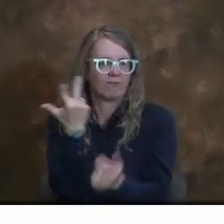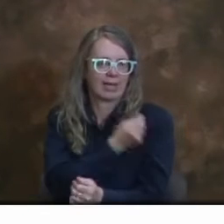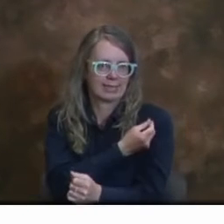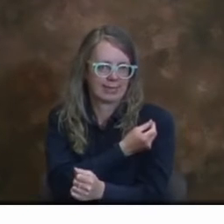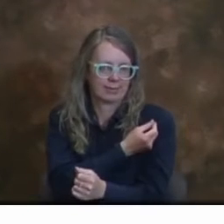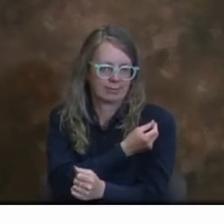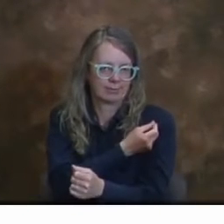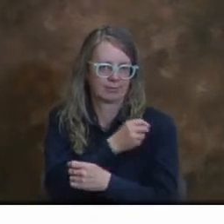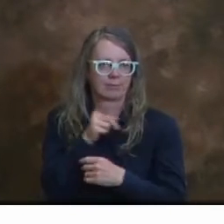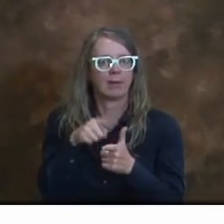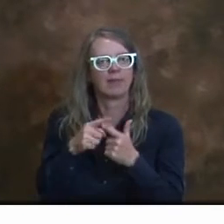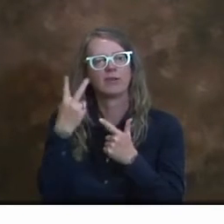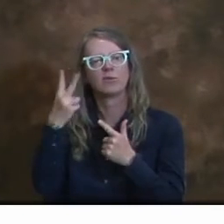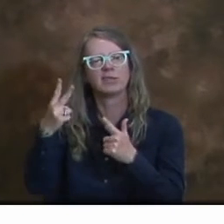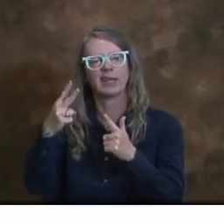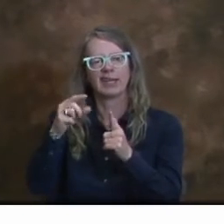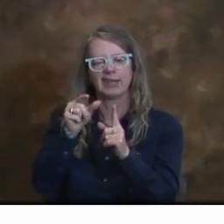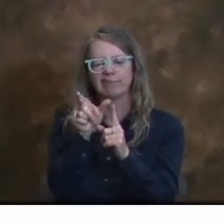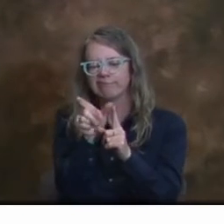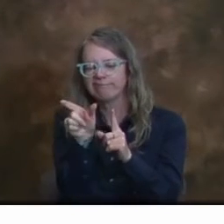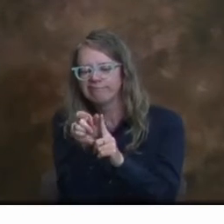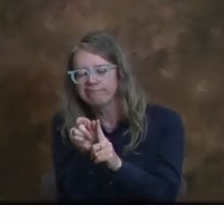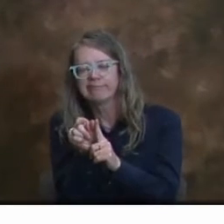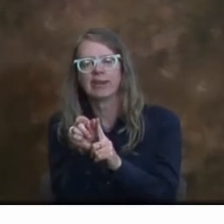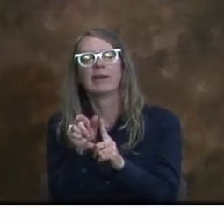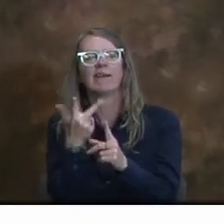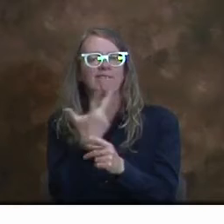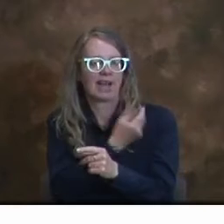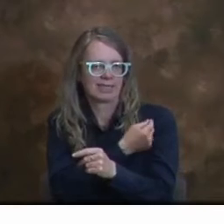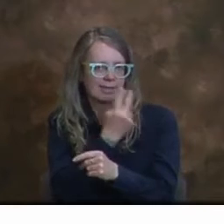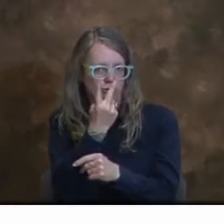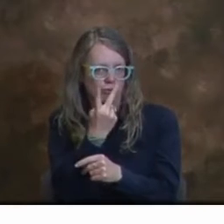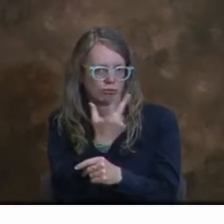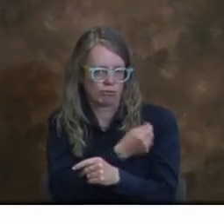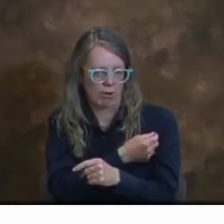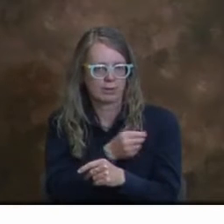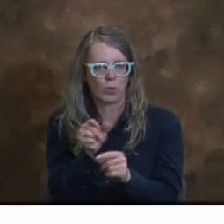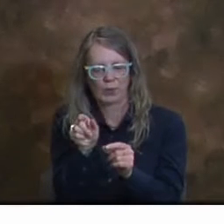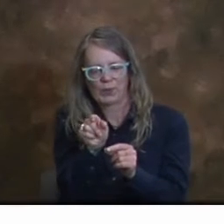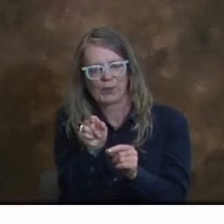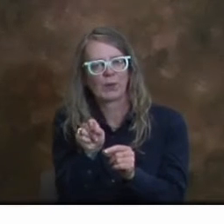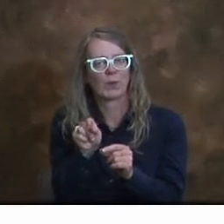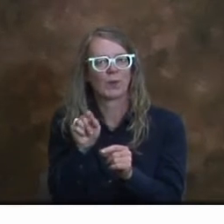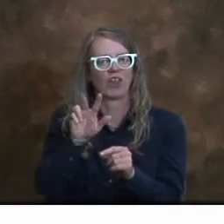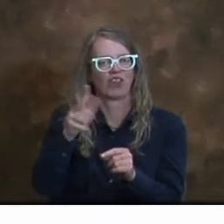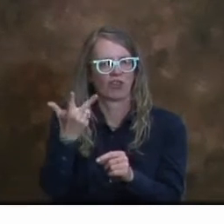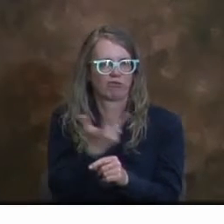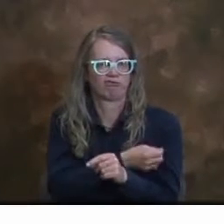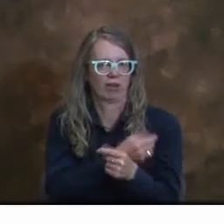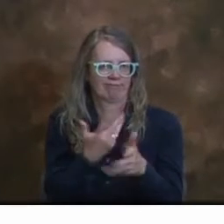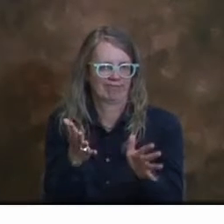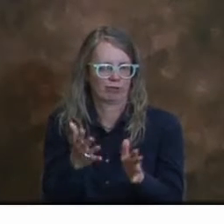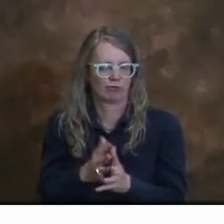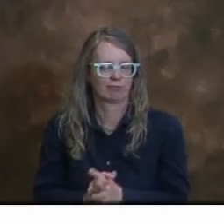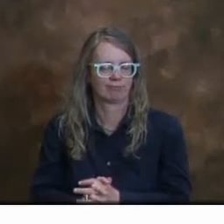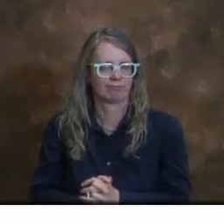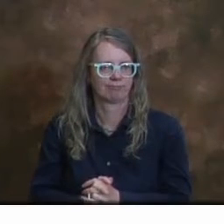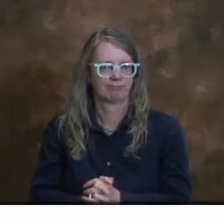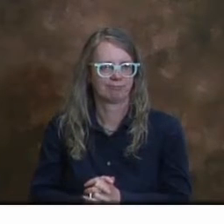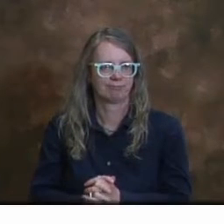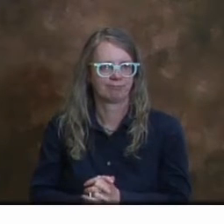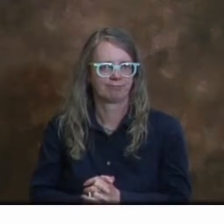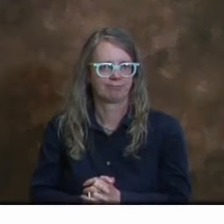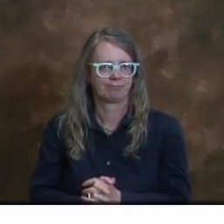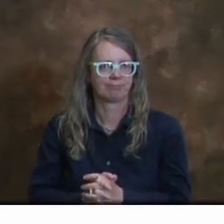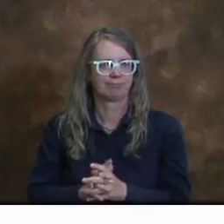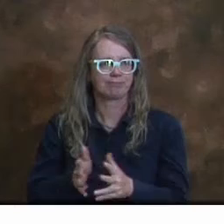vacunar y un 22,27% de personas vacunadas y un 4,74% de personas que